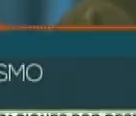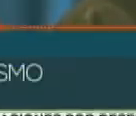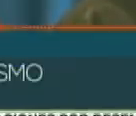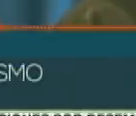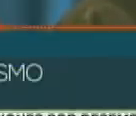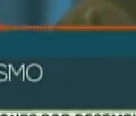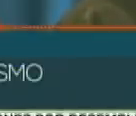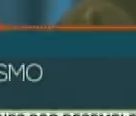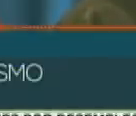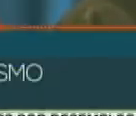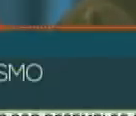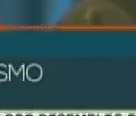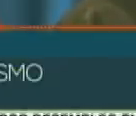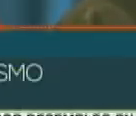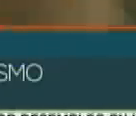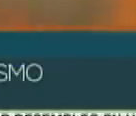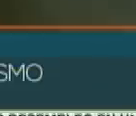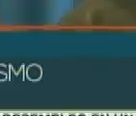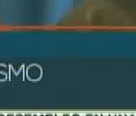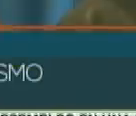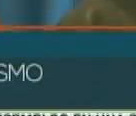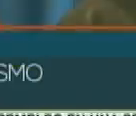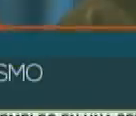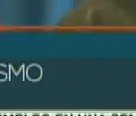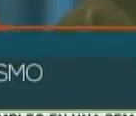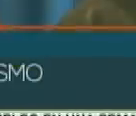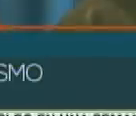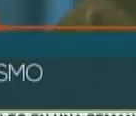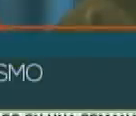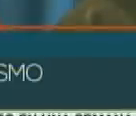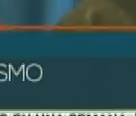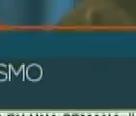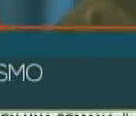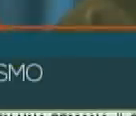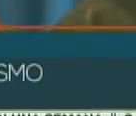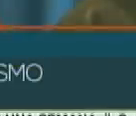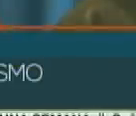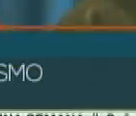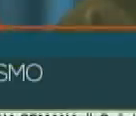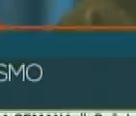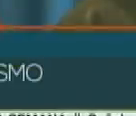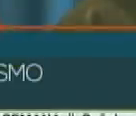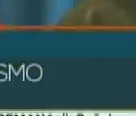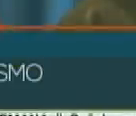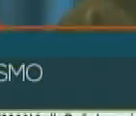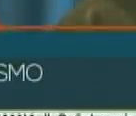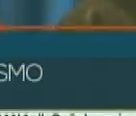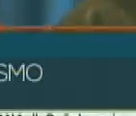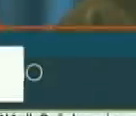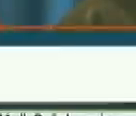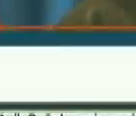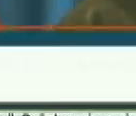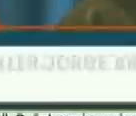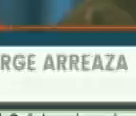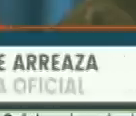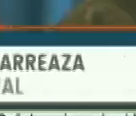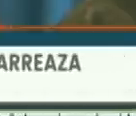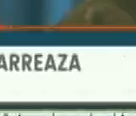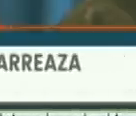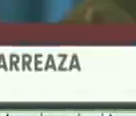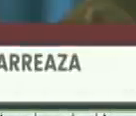caracteriza. Que no es una relación en lo absoluto limitada a lo político, a una relación que